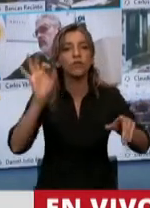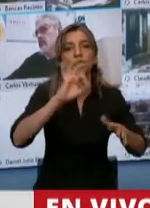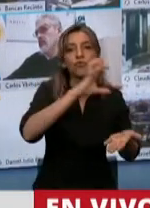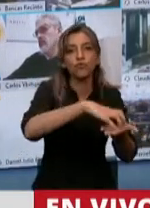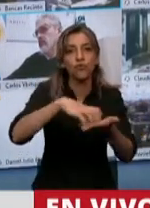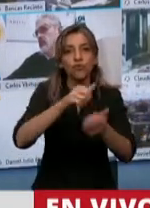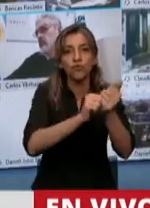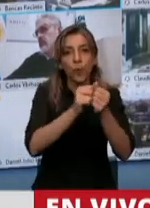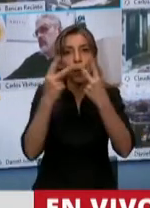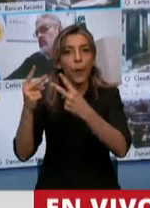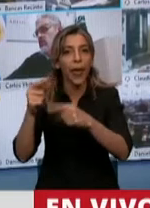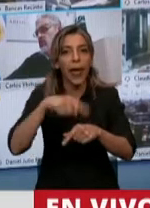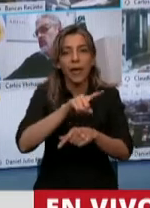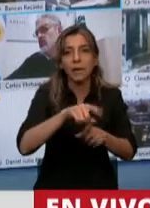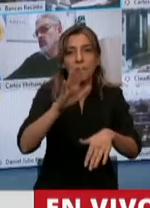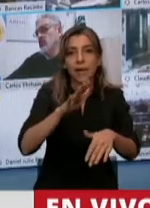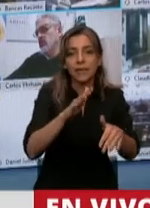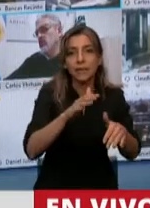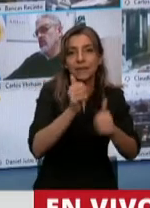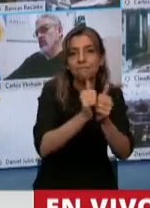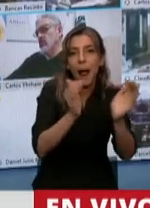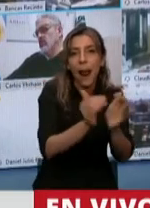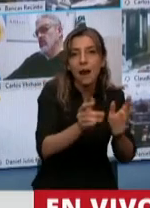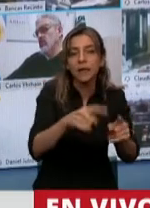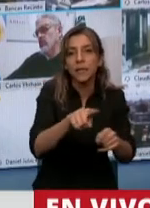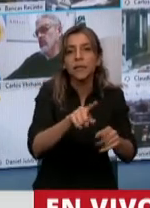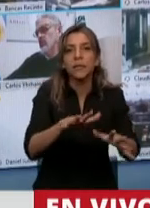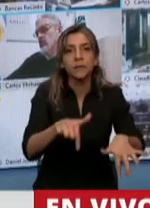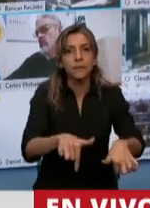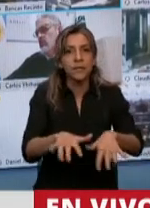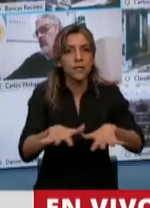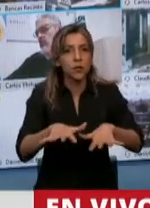viaje que están fuertemente golpeados por la inactividad económica. Está bien.